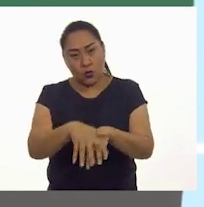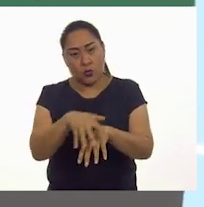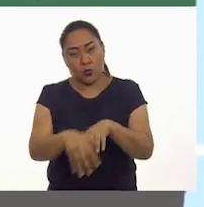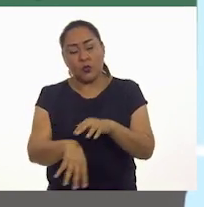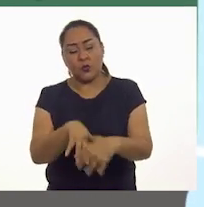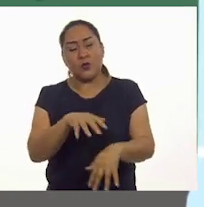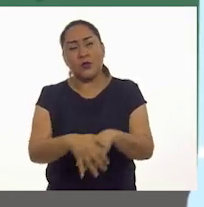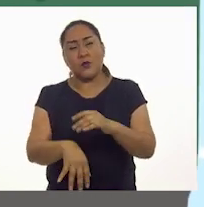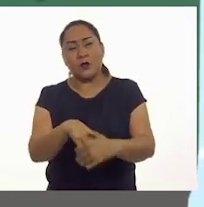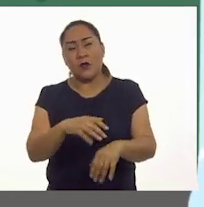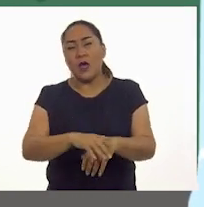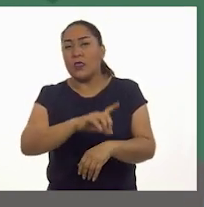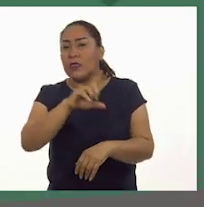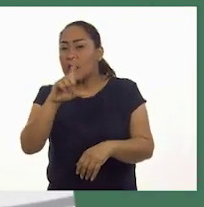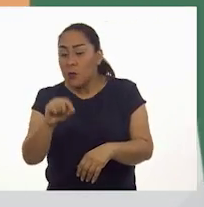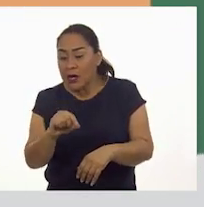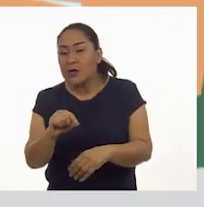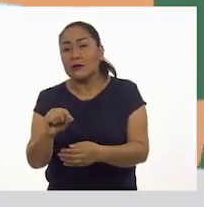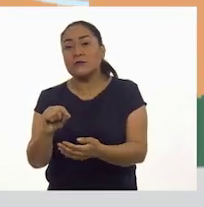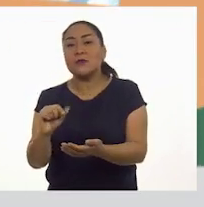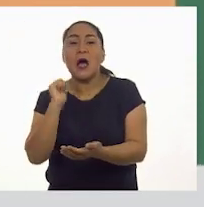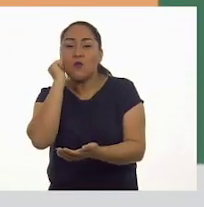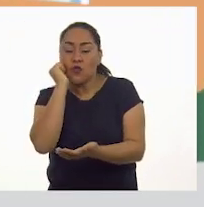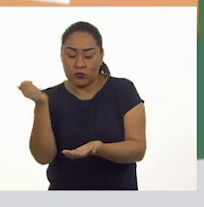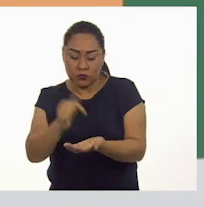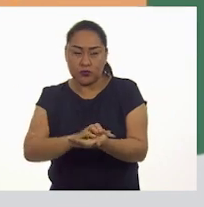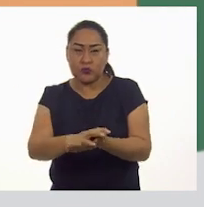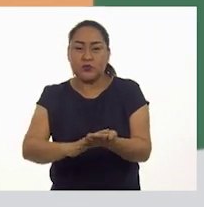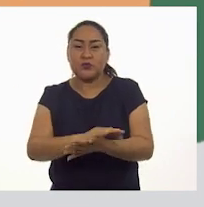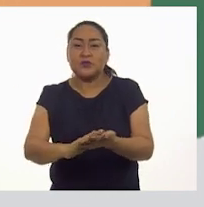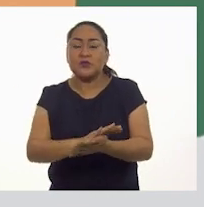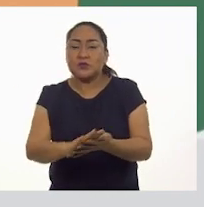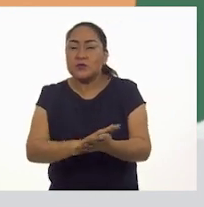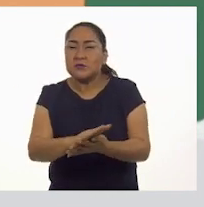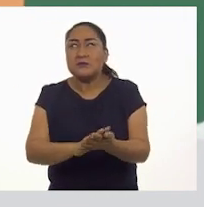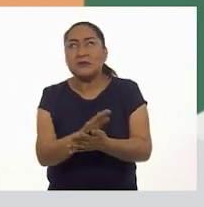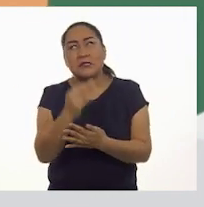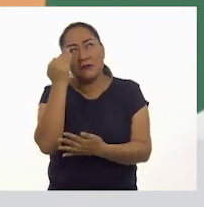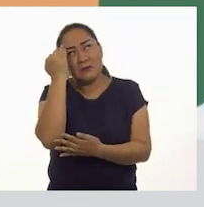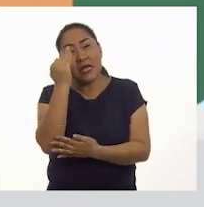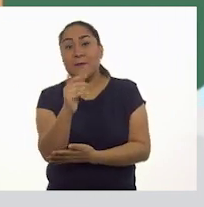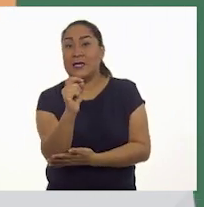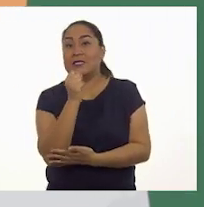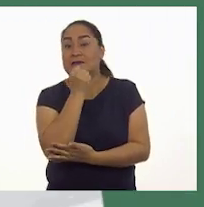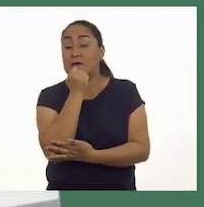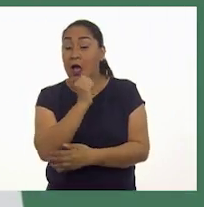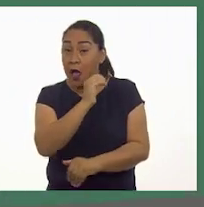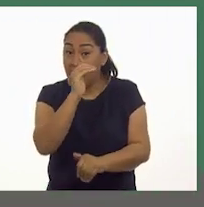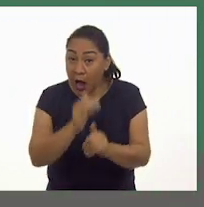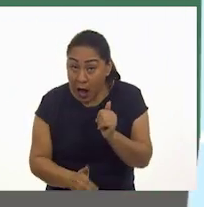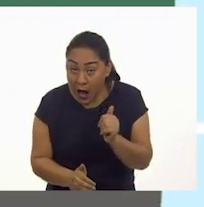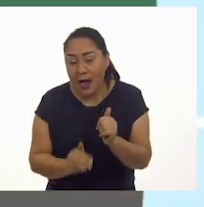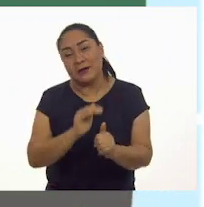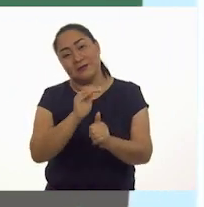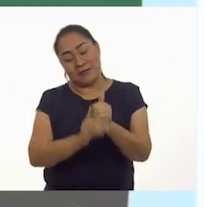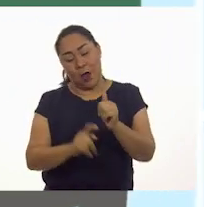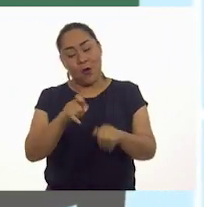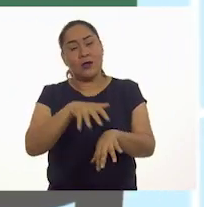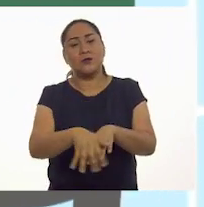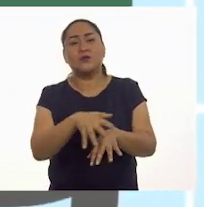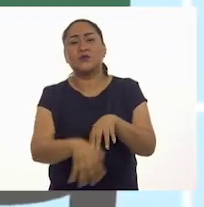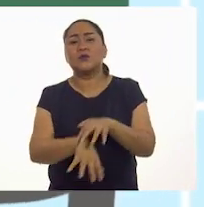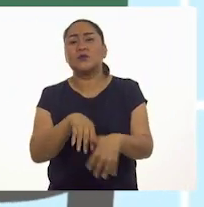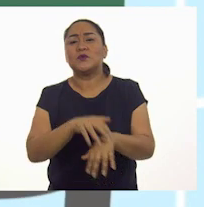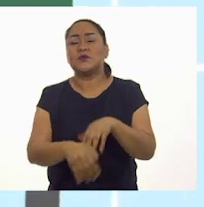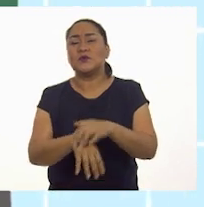unos segundos. Después tomamos el jabón y nos frotamos bien las manos durante 20 segundos. Al terminar nos enjuagamos con suficiente